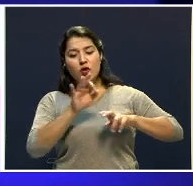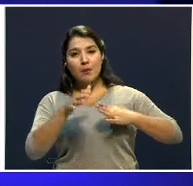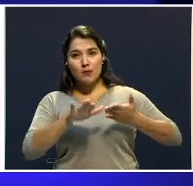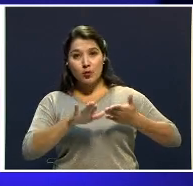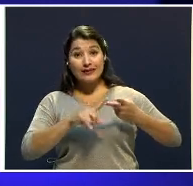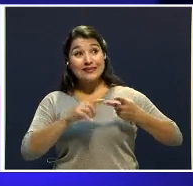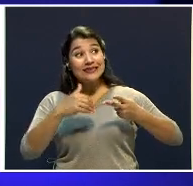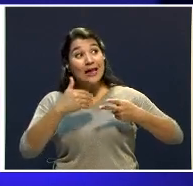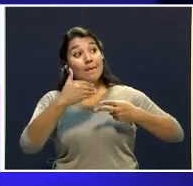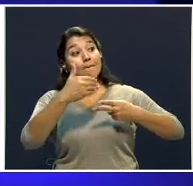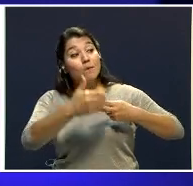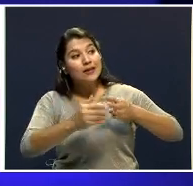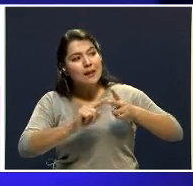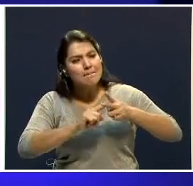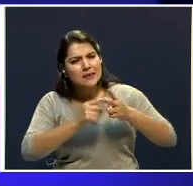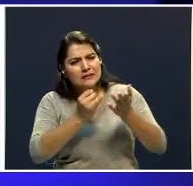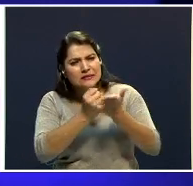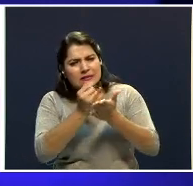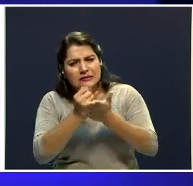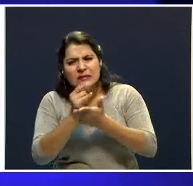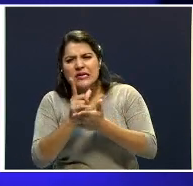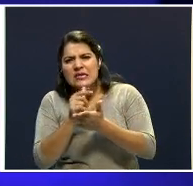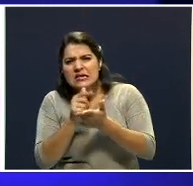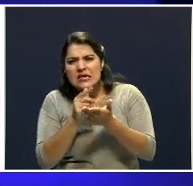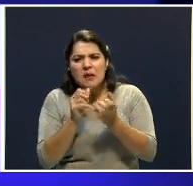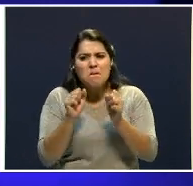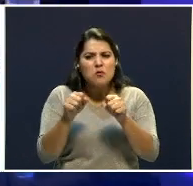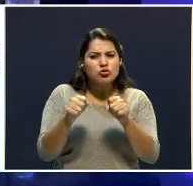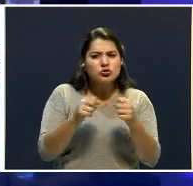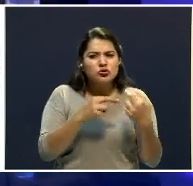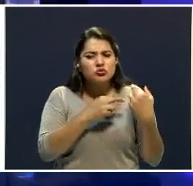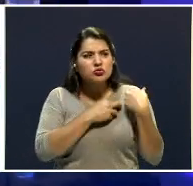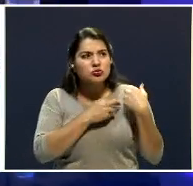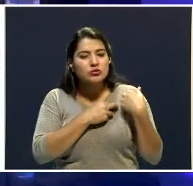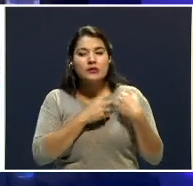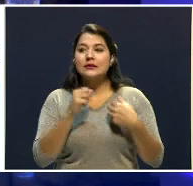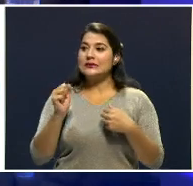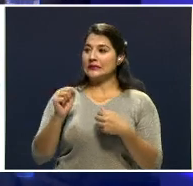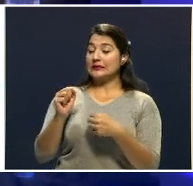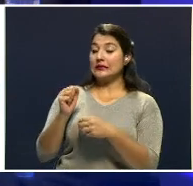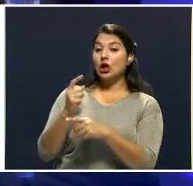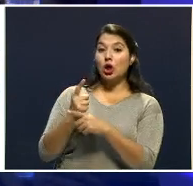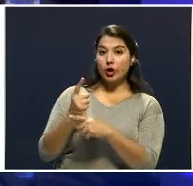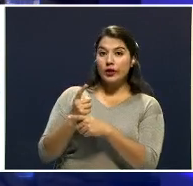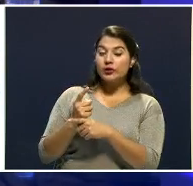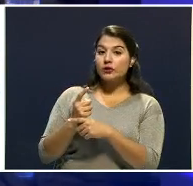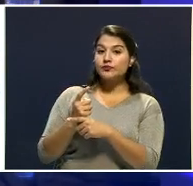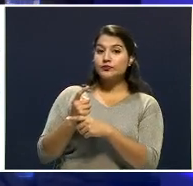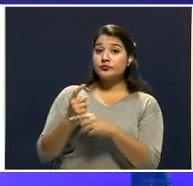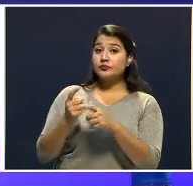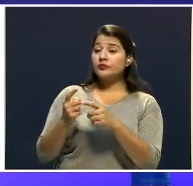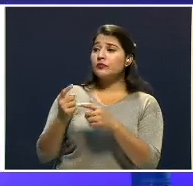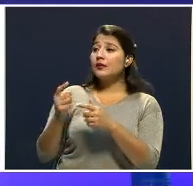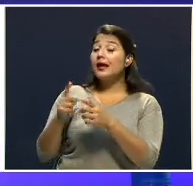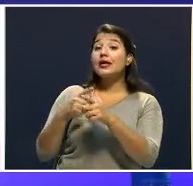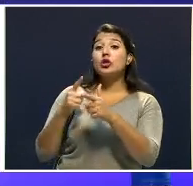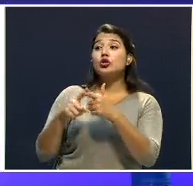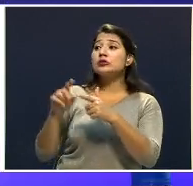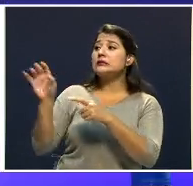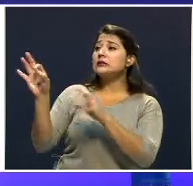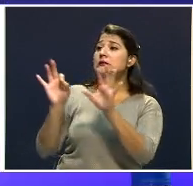quienes estaban cercanos, de quienes habían estado por la Se recibe declaración testimonial de al menos tres